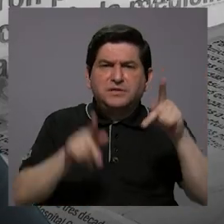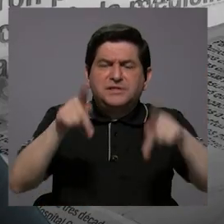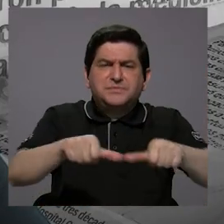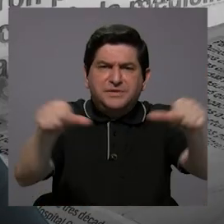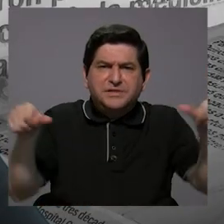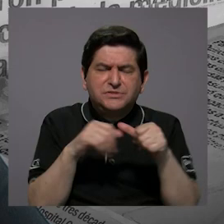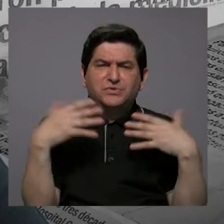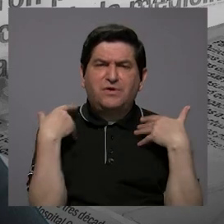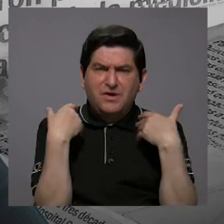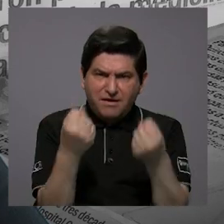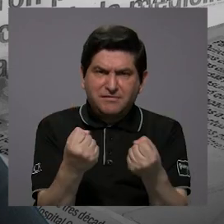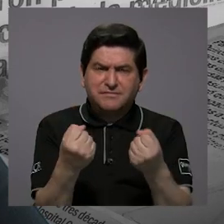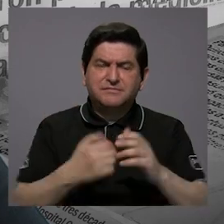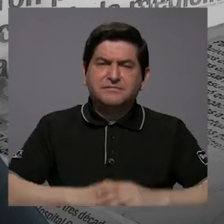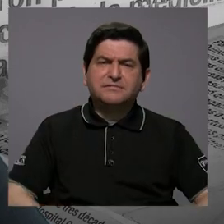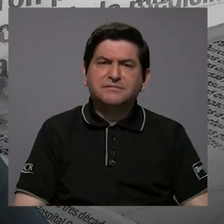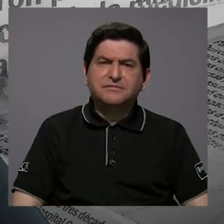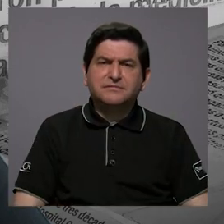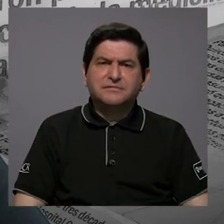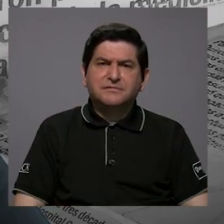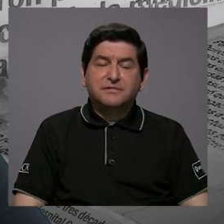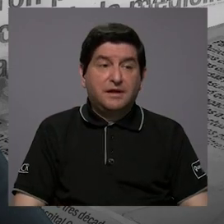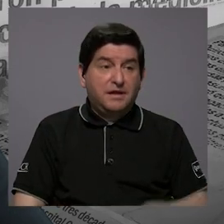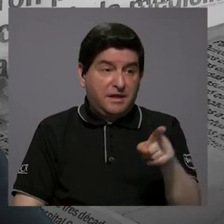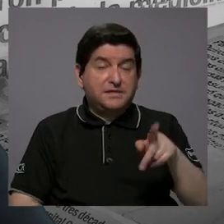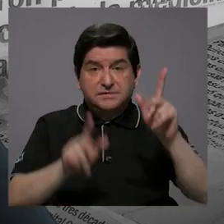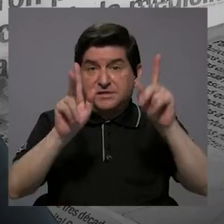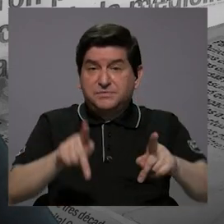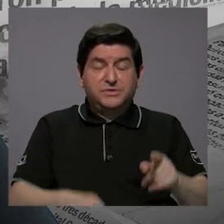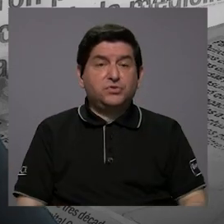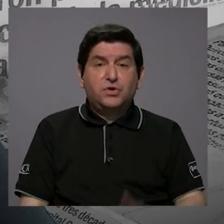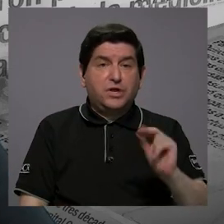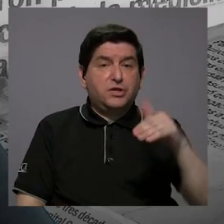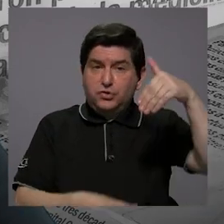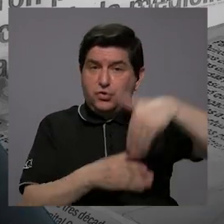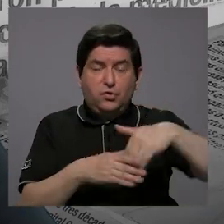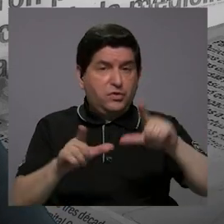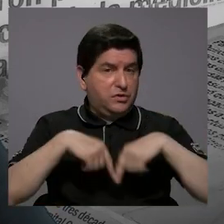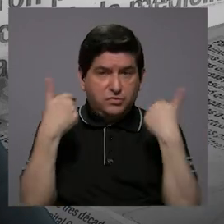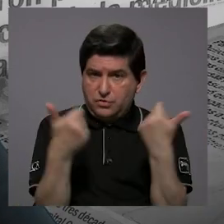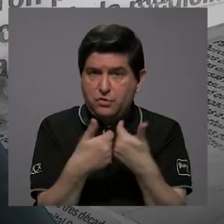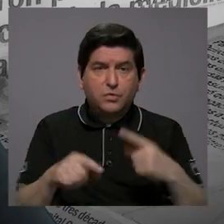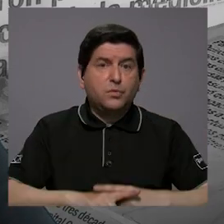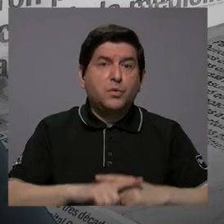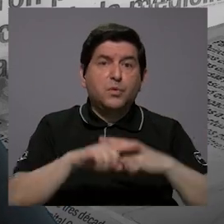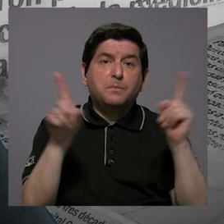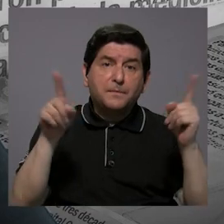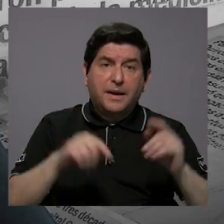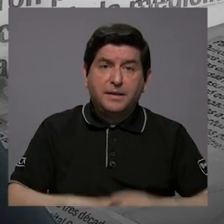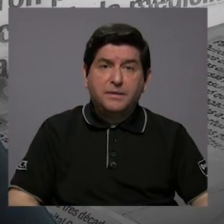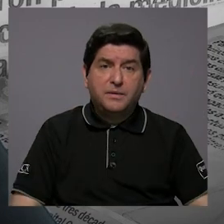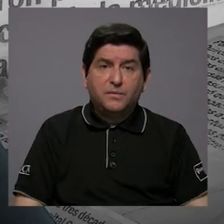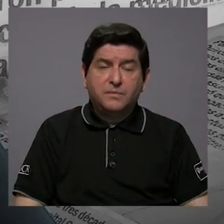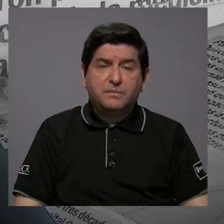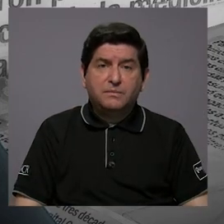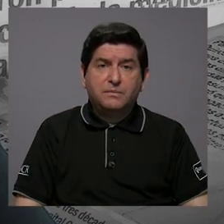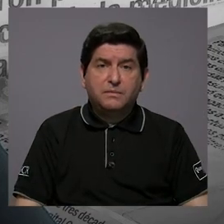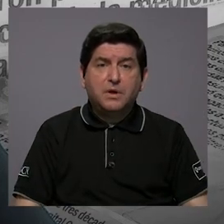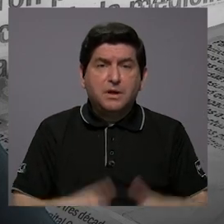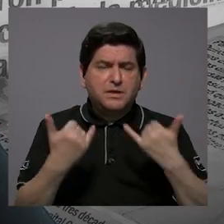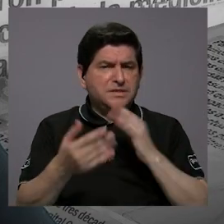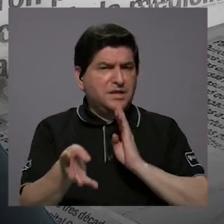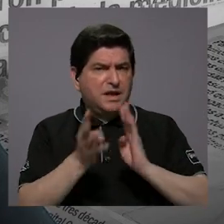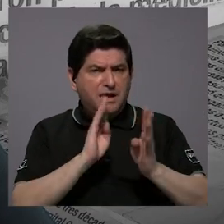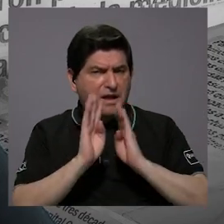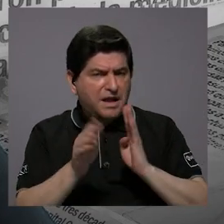de salud que no forma parte del movimiento, pero que han